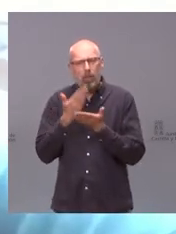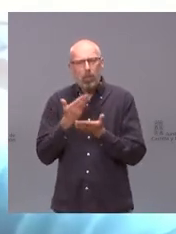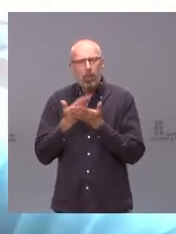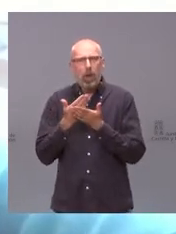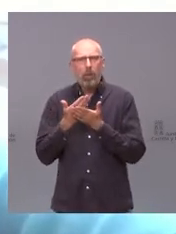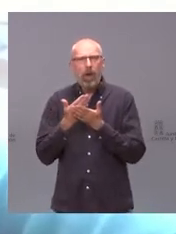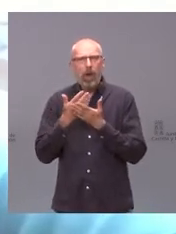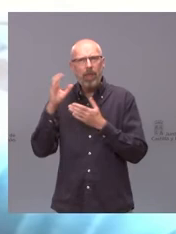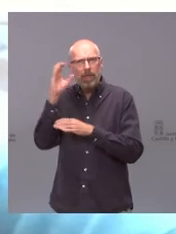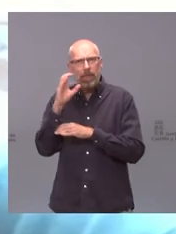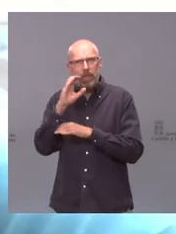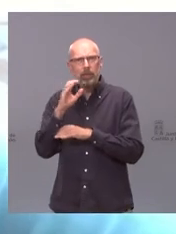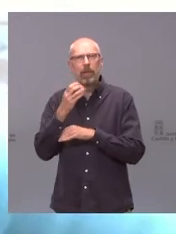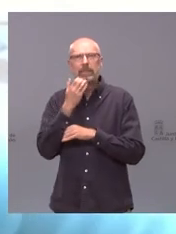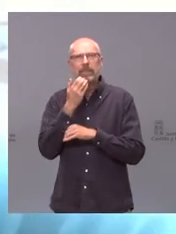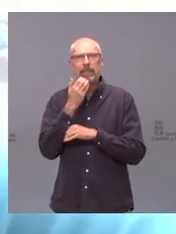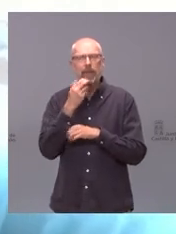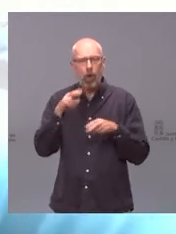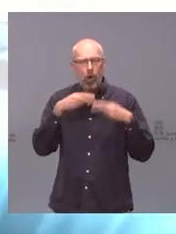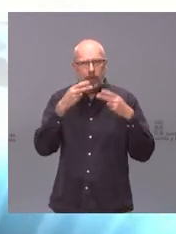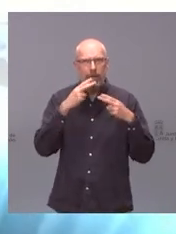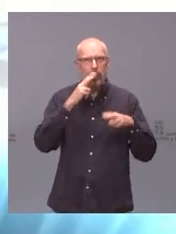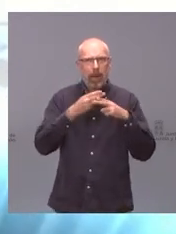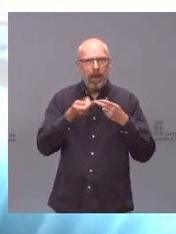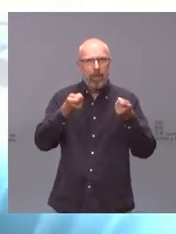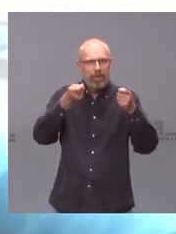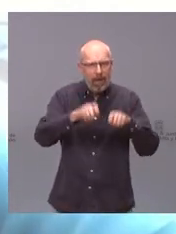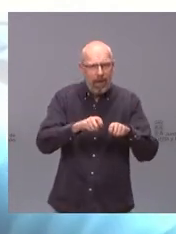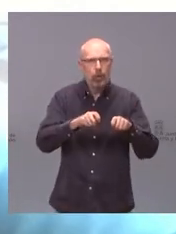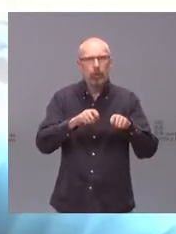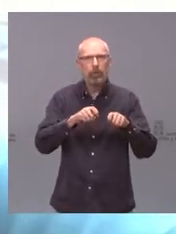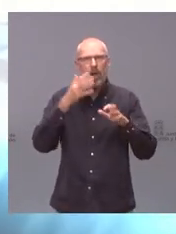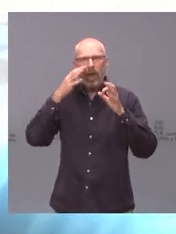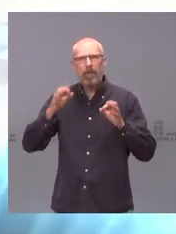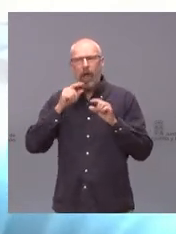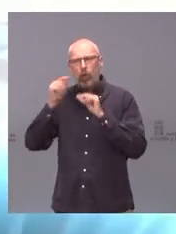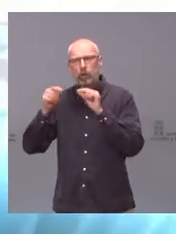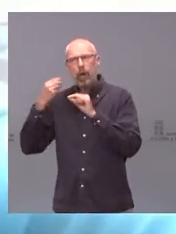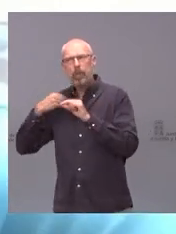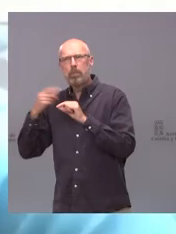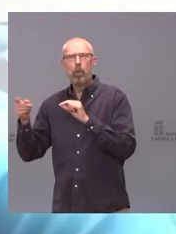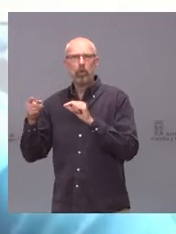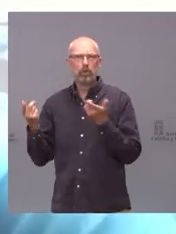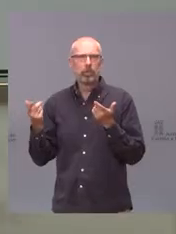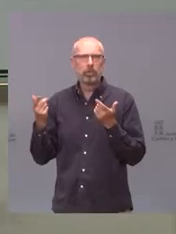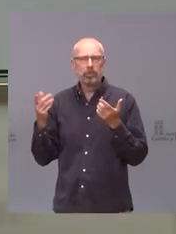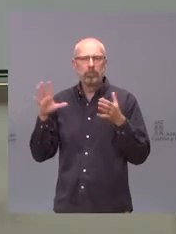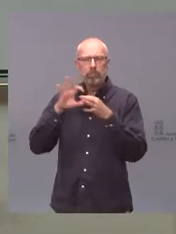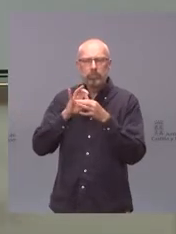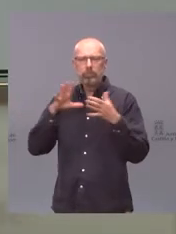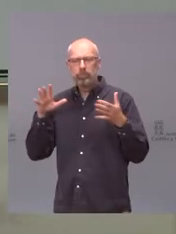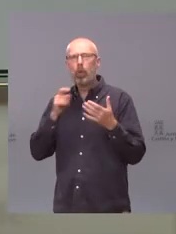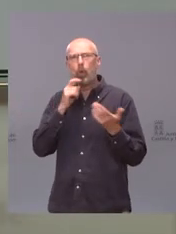influencia del cierre de la hostelería en los contagios. Y como ha hecho referencia antes a los gimnasios, pues quería saberle si tienen algún tipo de evidencia a este respecto. Muchas gracias.